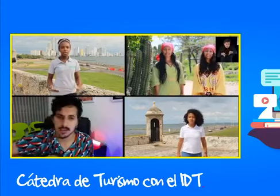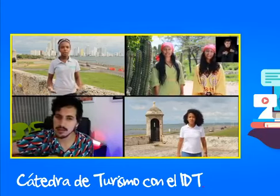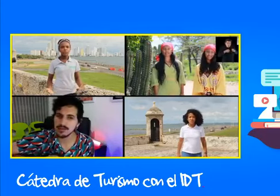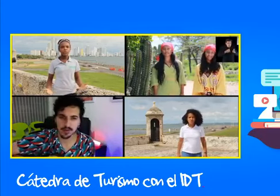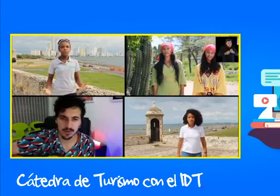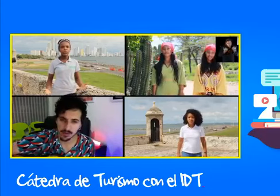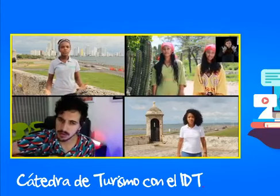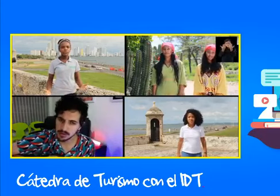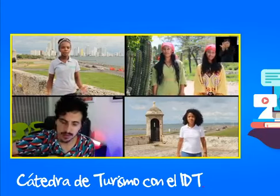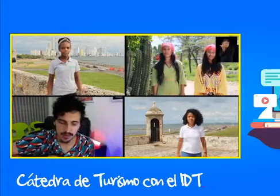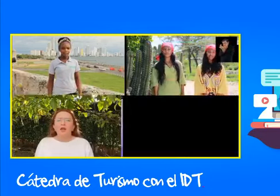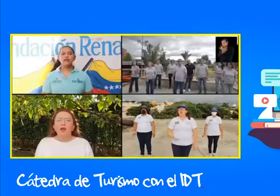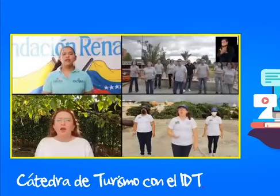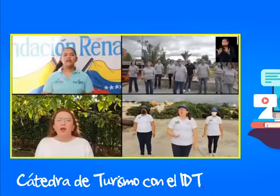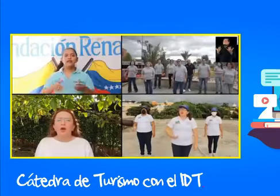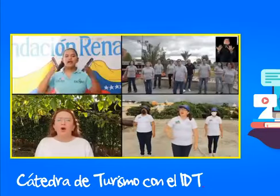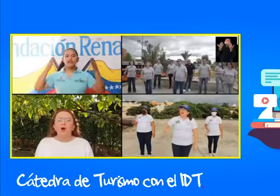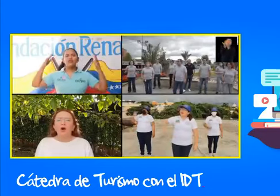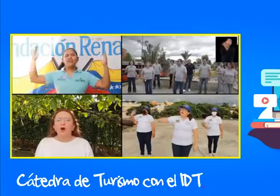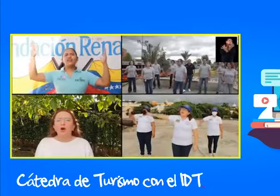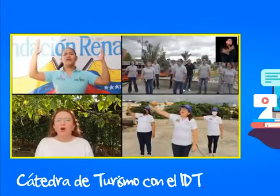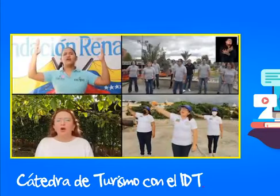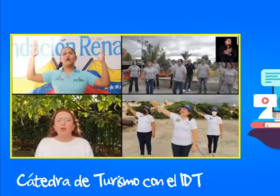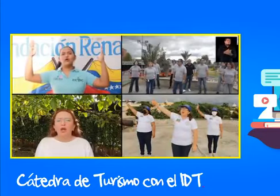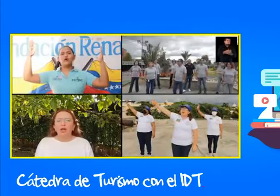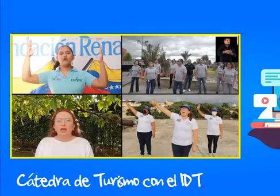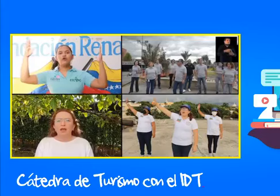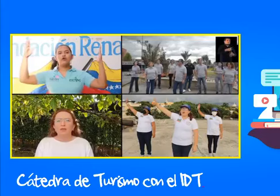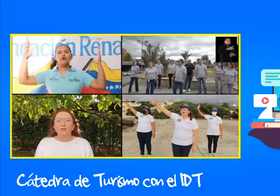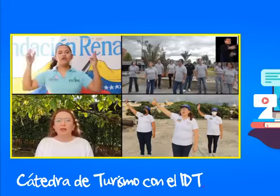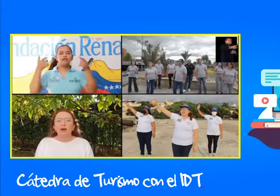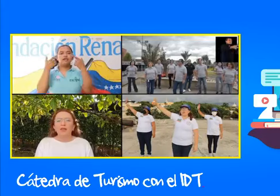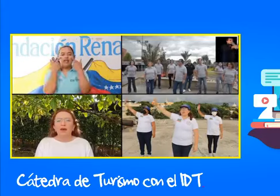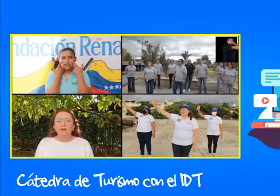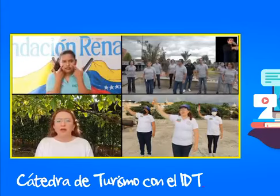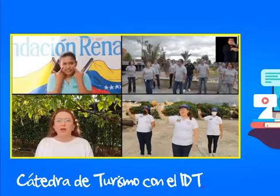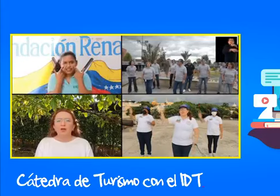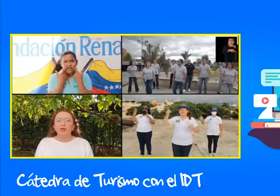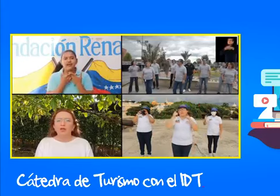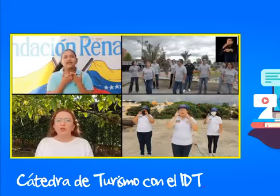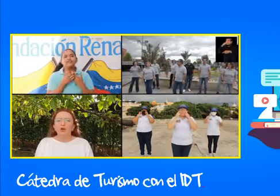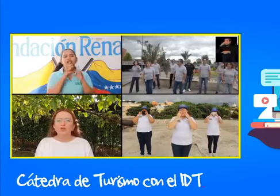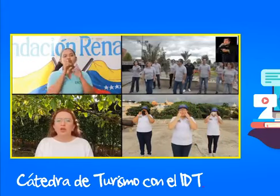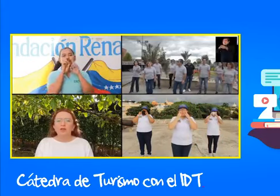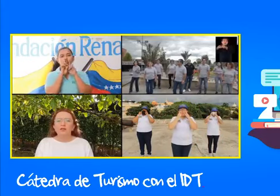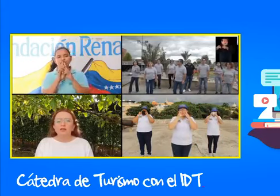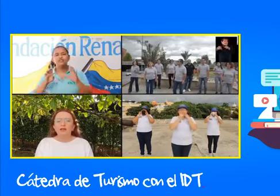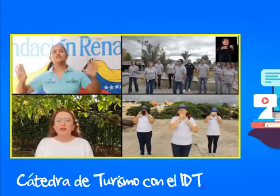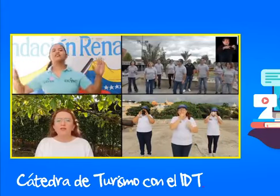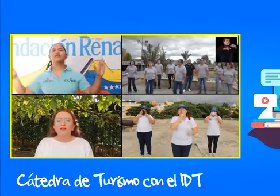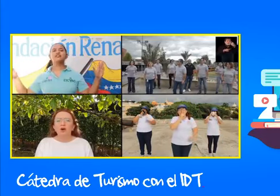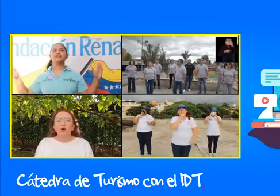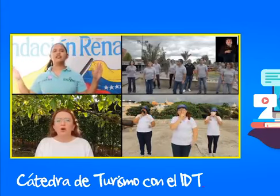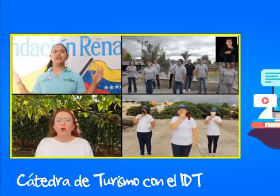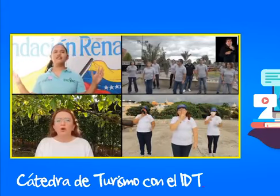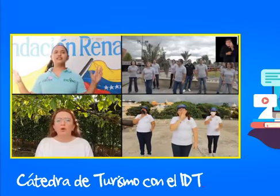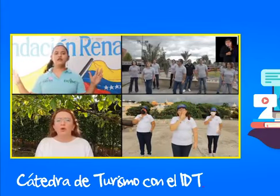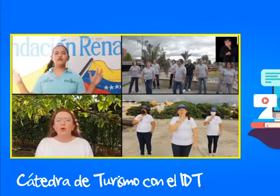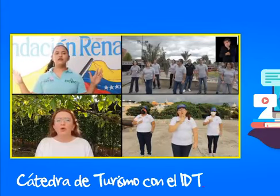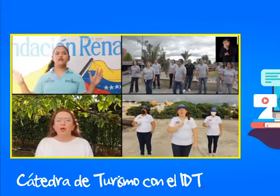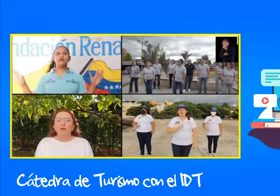entretención Y a lo lejos las miradas de los niños en